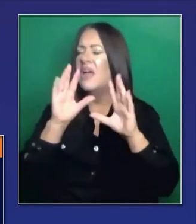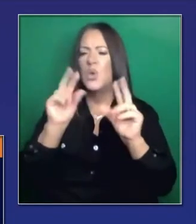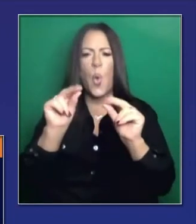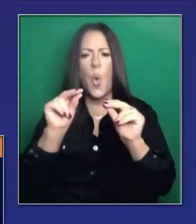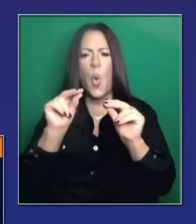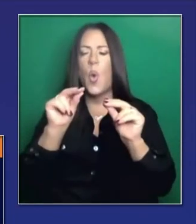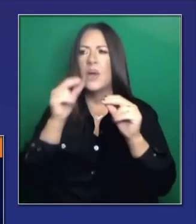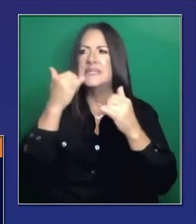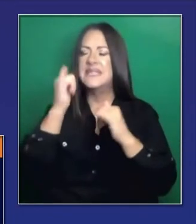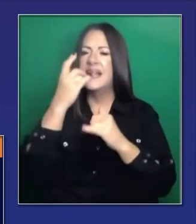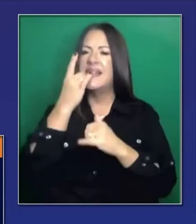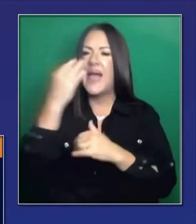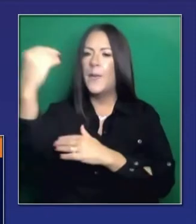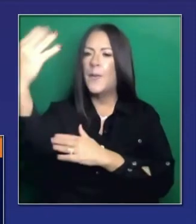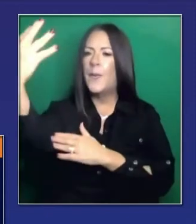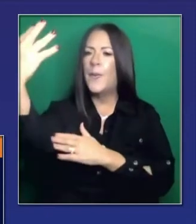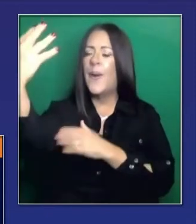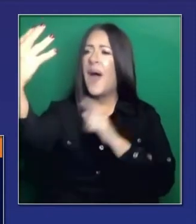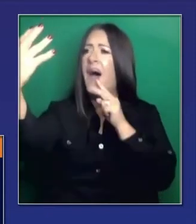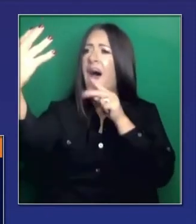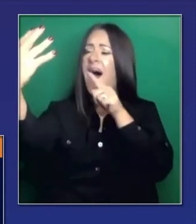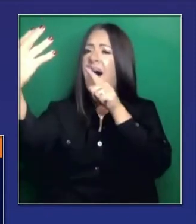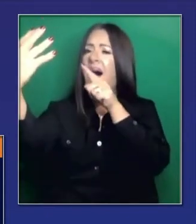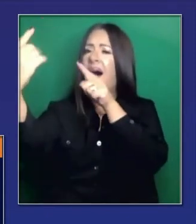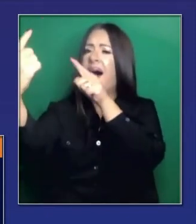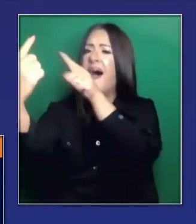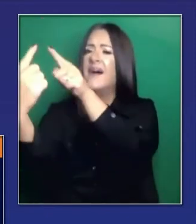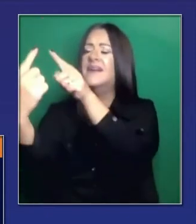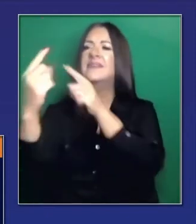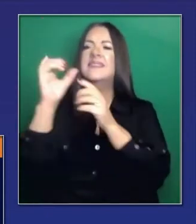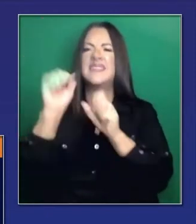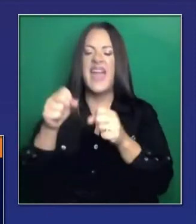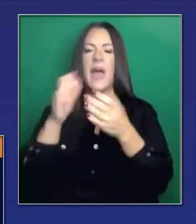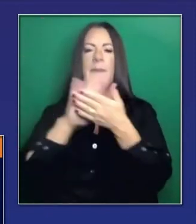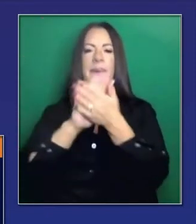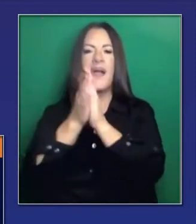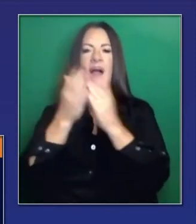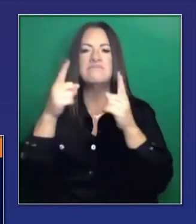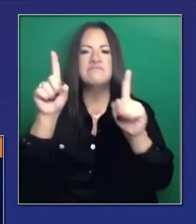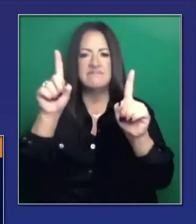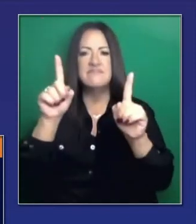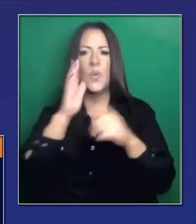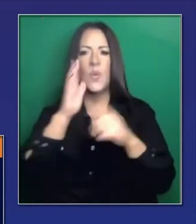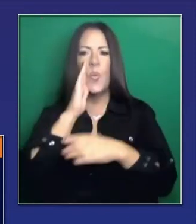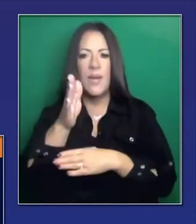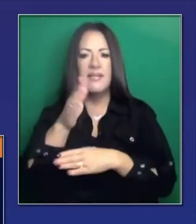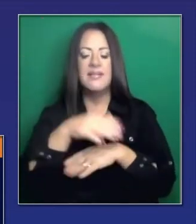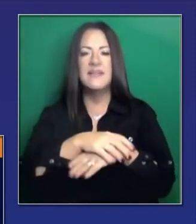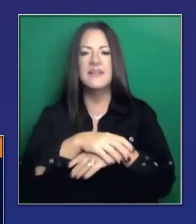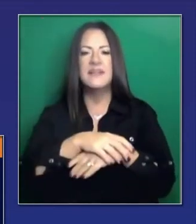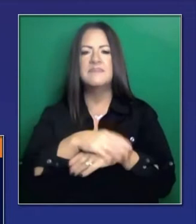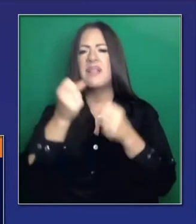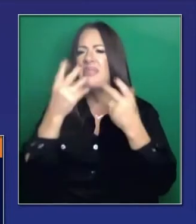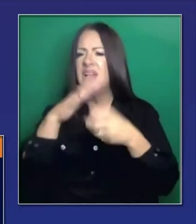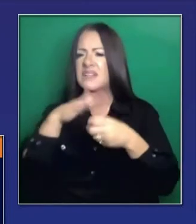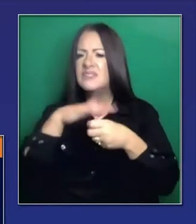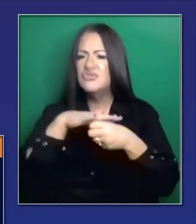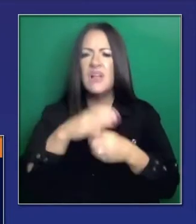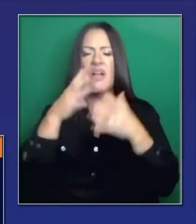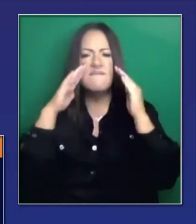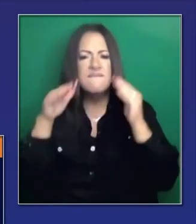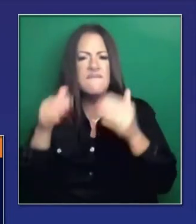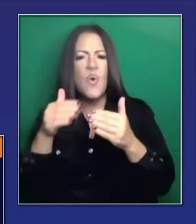en el horizonte. Y con eso quiero ponerlos al tanto de forma breve sobre las vacunas. Hay mucha atención, mucho enfoque, mucho